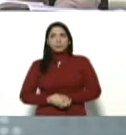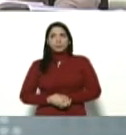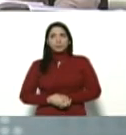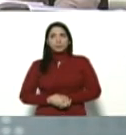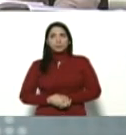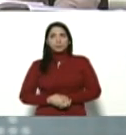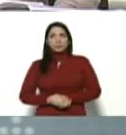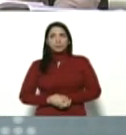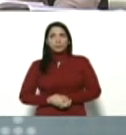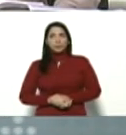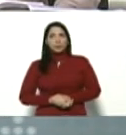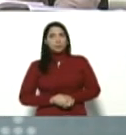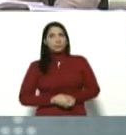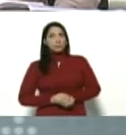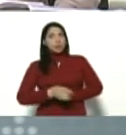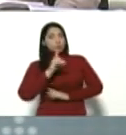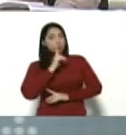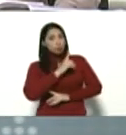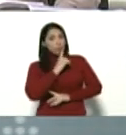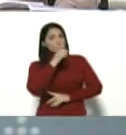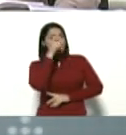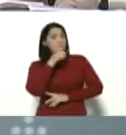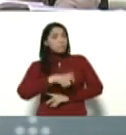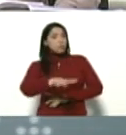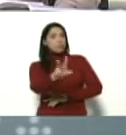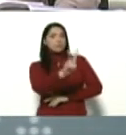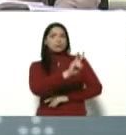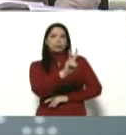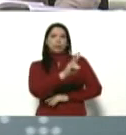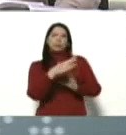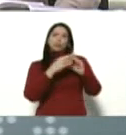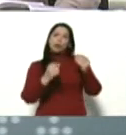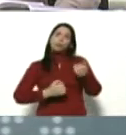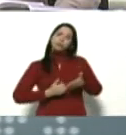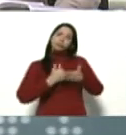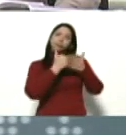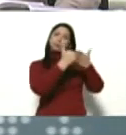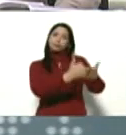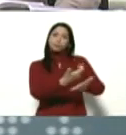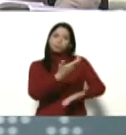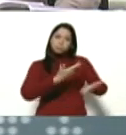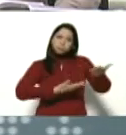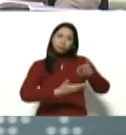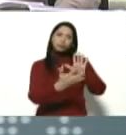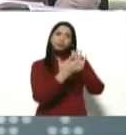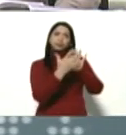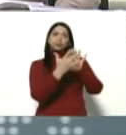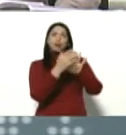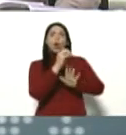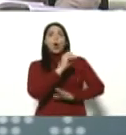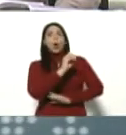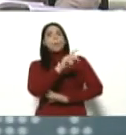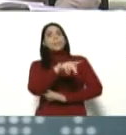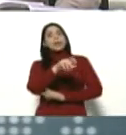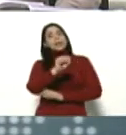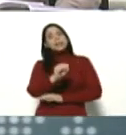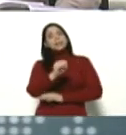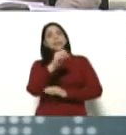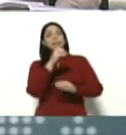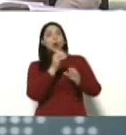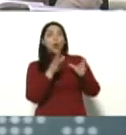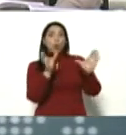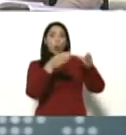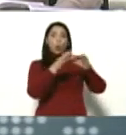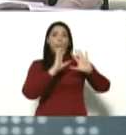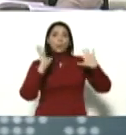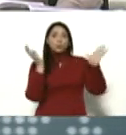En su nombre y del pueblo venezolano, toda la ayuda, la cooperación que brinda la OEPS, la OMS y el sistema